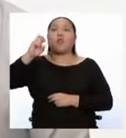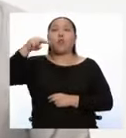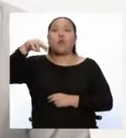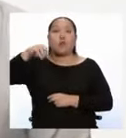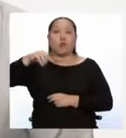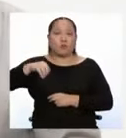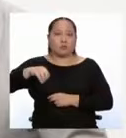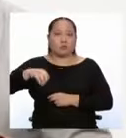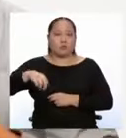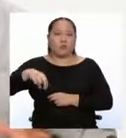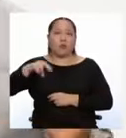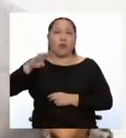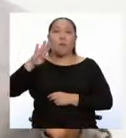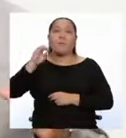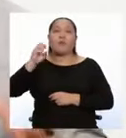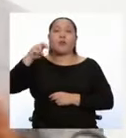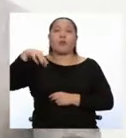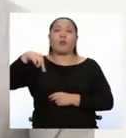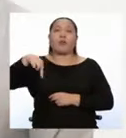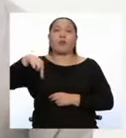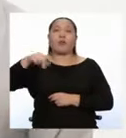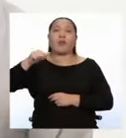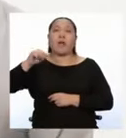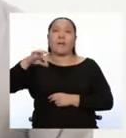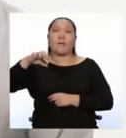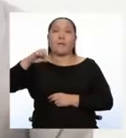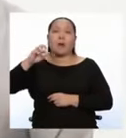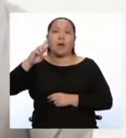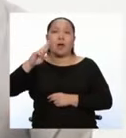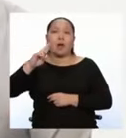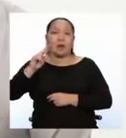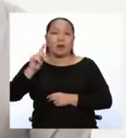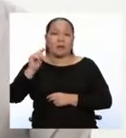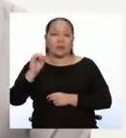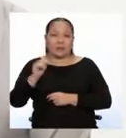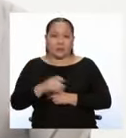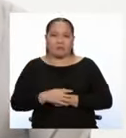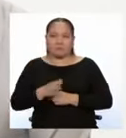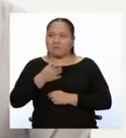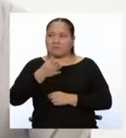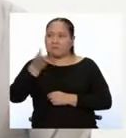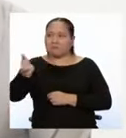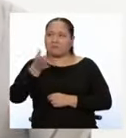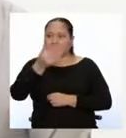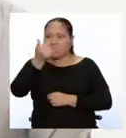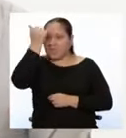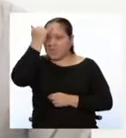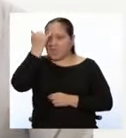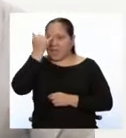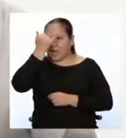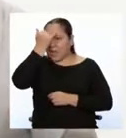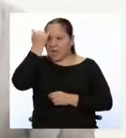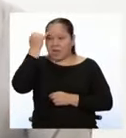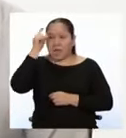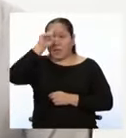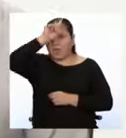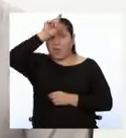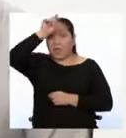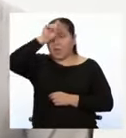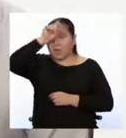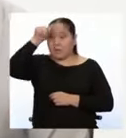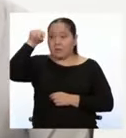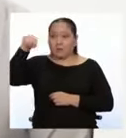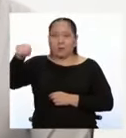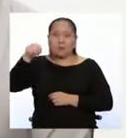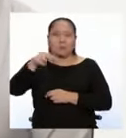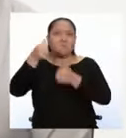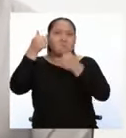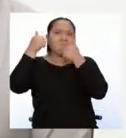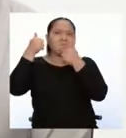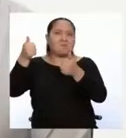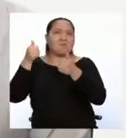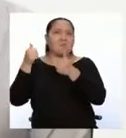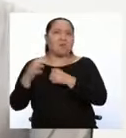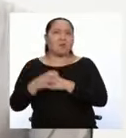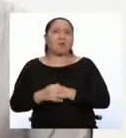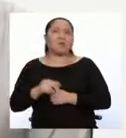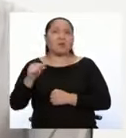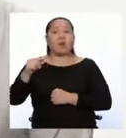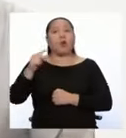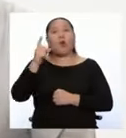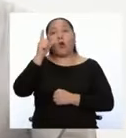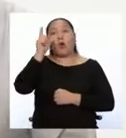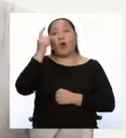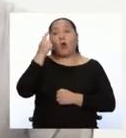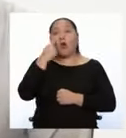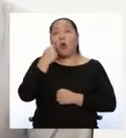quien protagonizó brillantes campañas en Italia y Egipto. Él fue un hombre muy inteligente y por eso